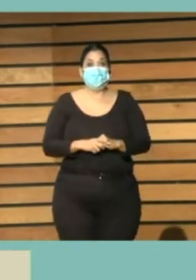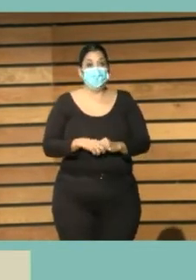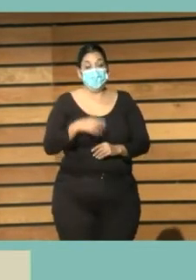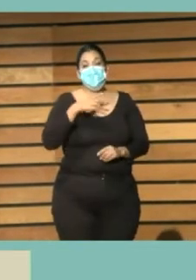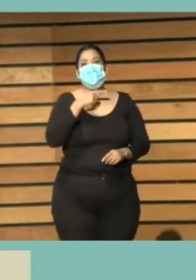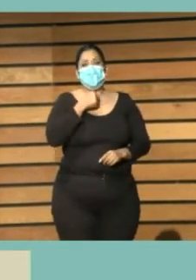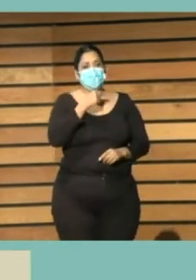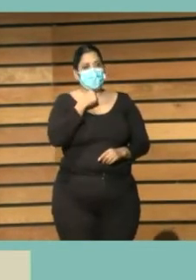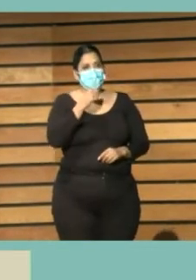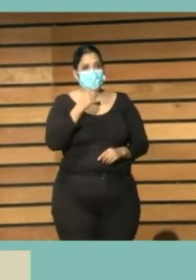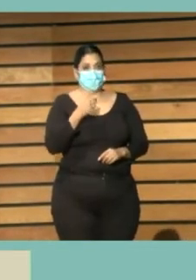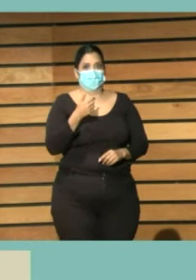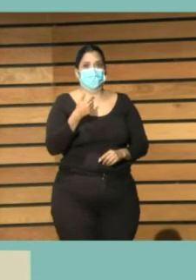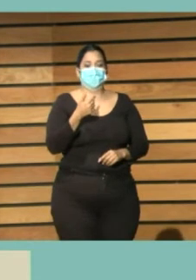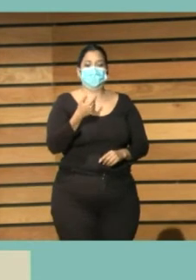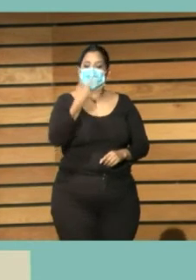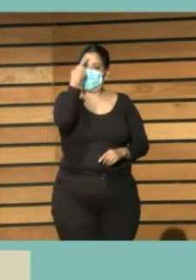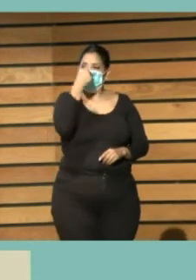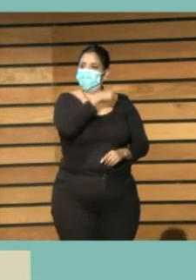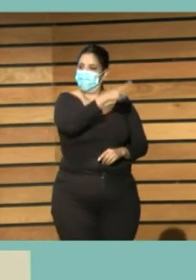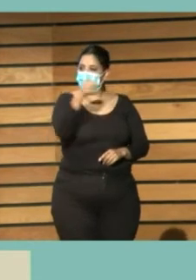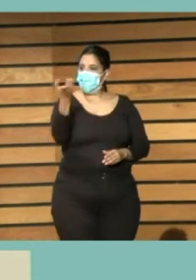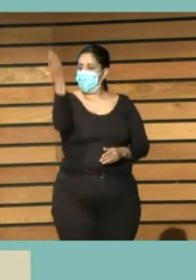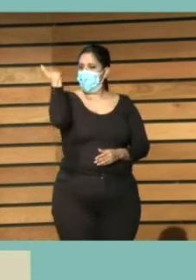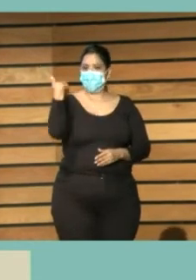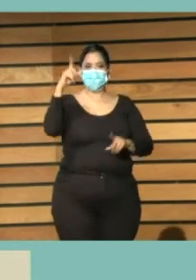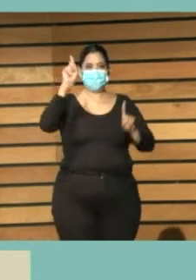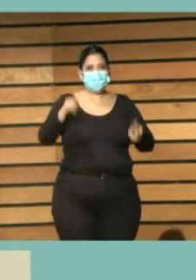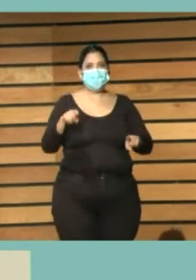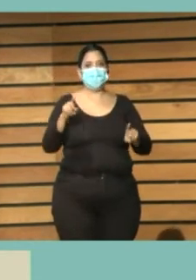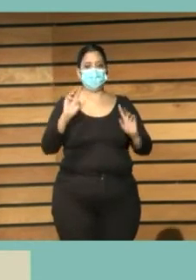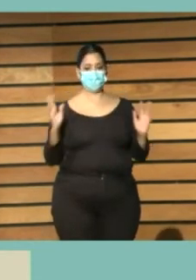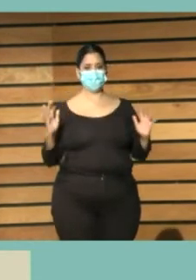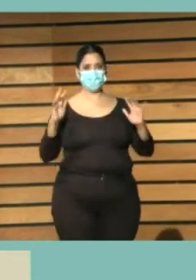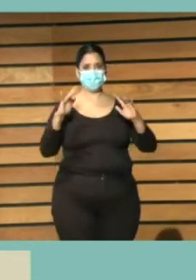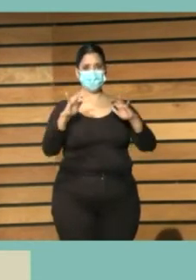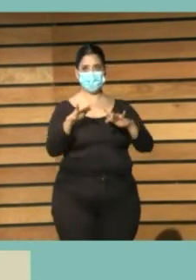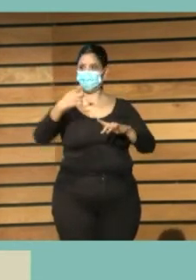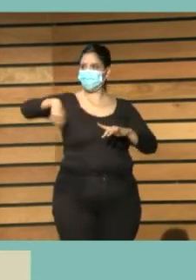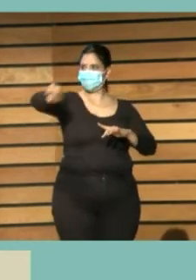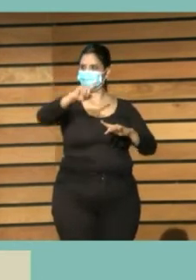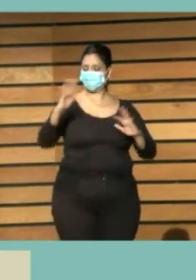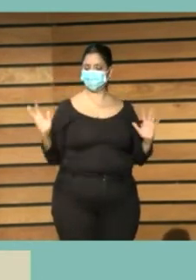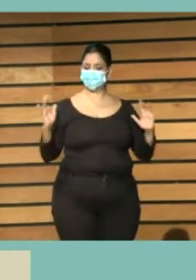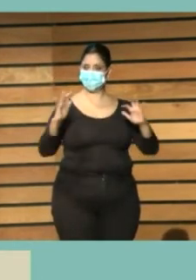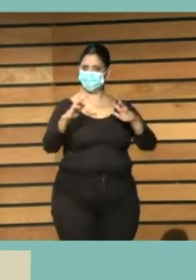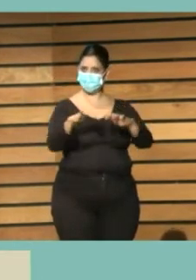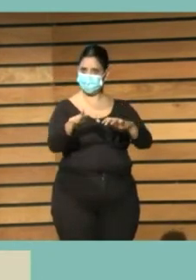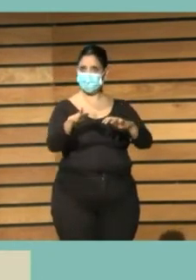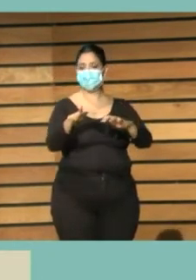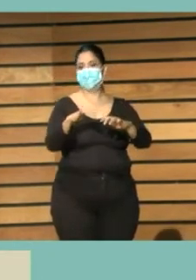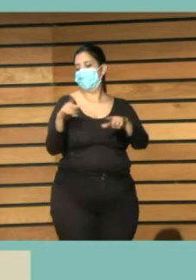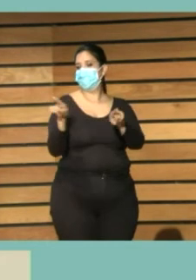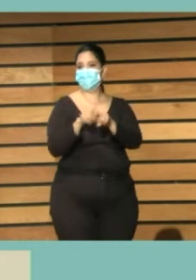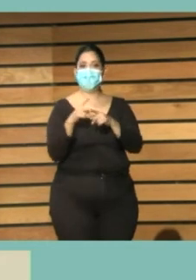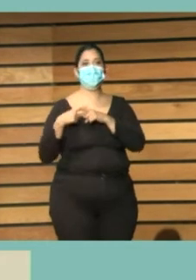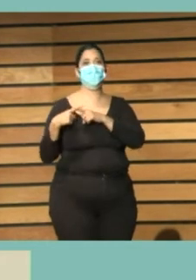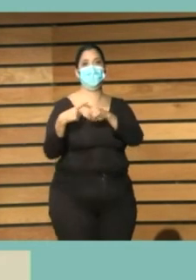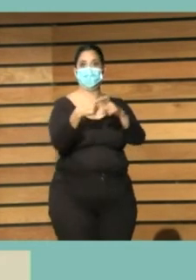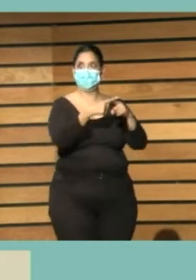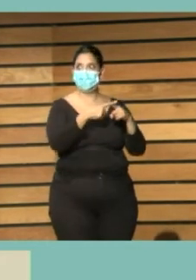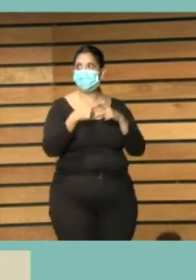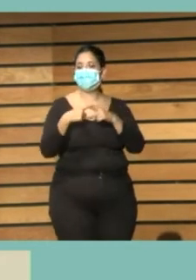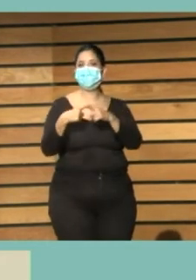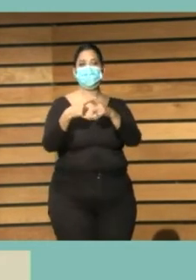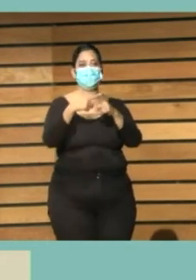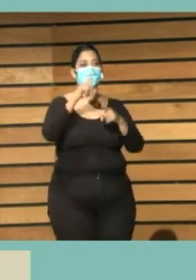de los de estos encuentros el formato que puede ser virtual o si se comparten o se extiende